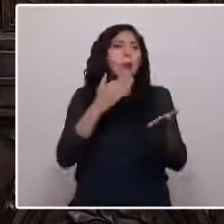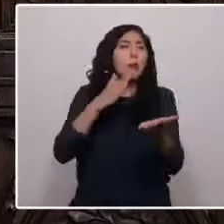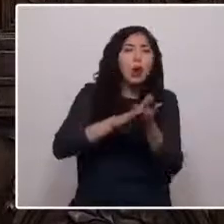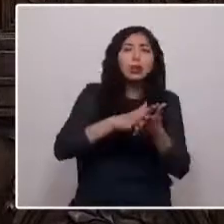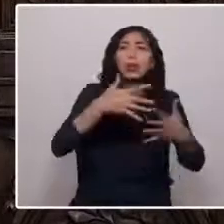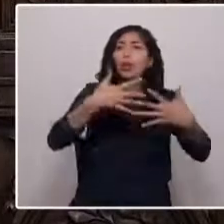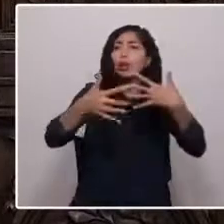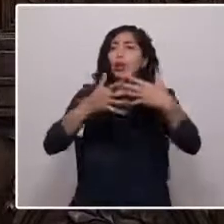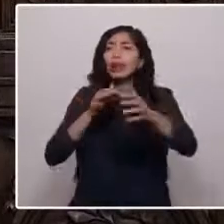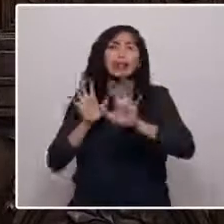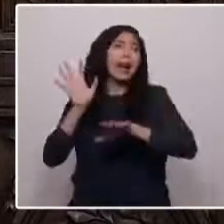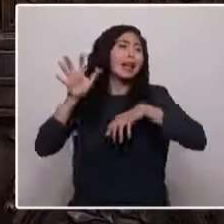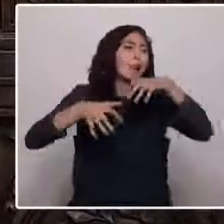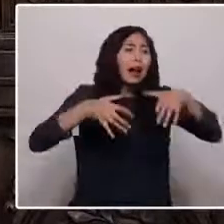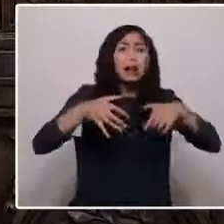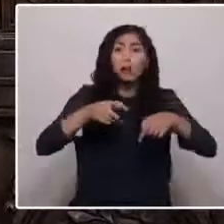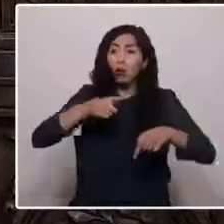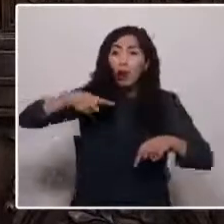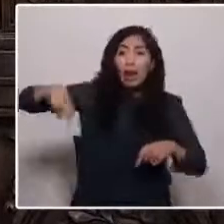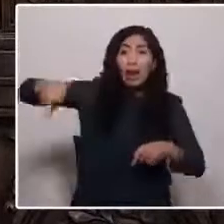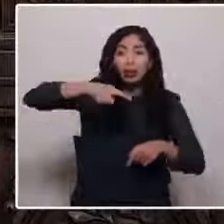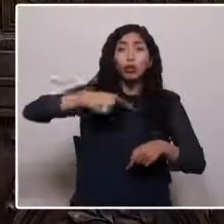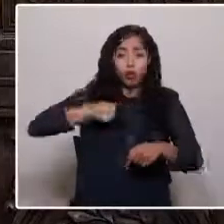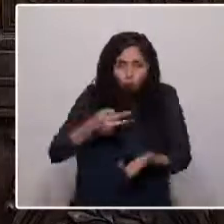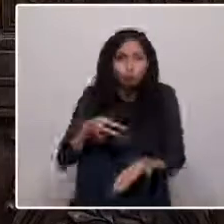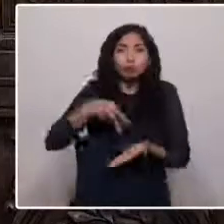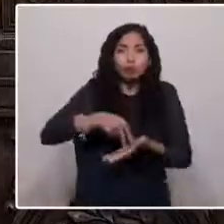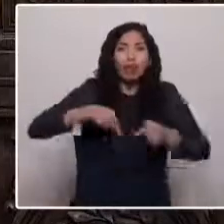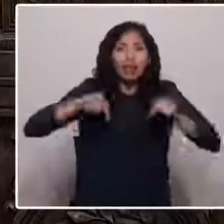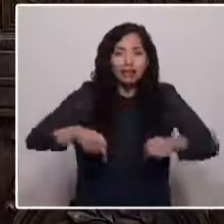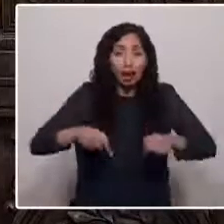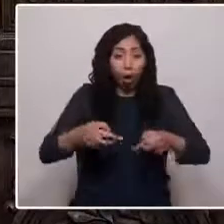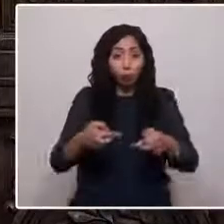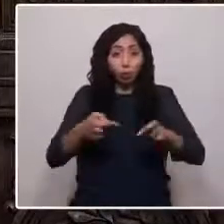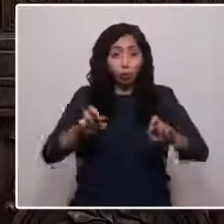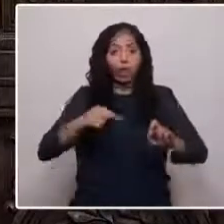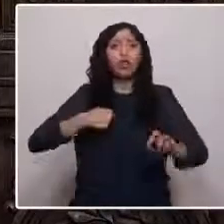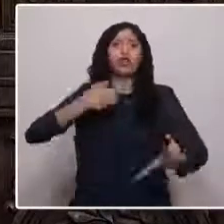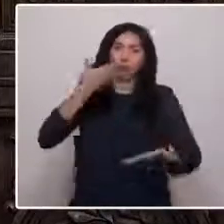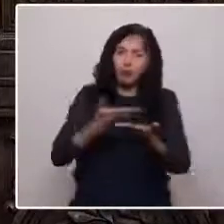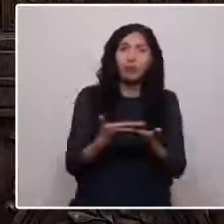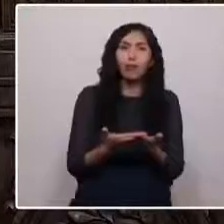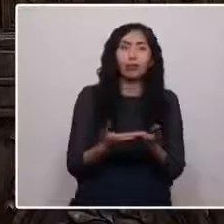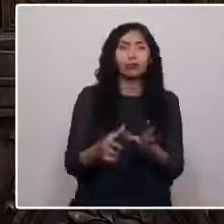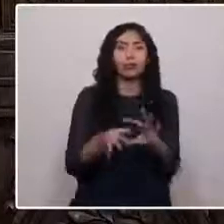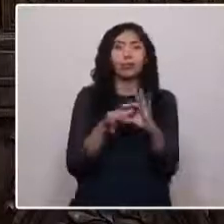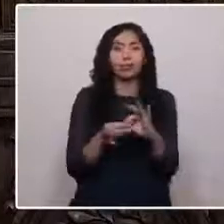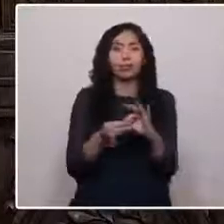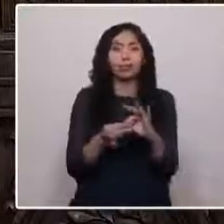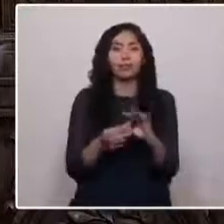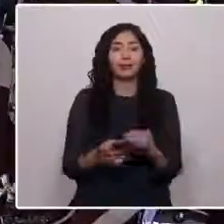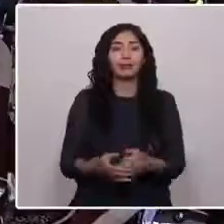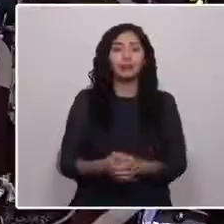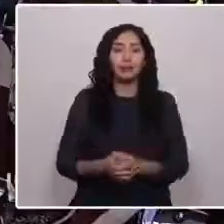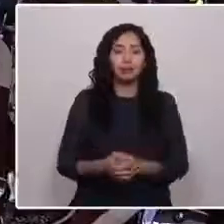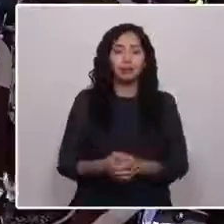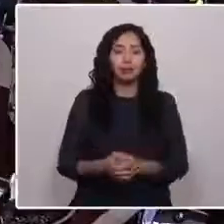por todos ellos estoy aquí porque esta oportunidad no la desaprovecharemos. Gracias. Aplausos